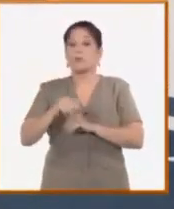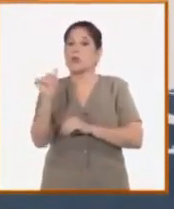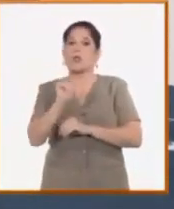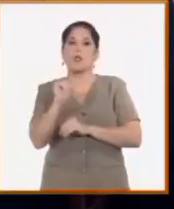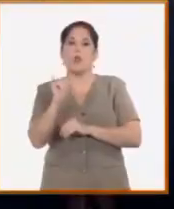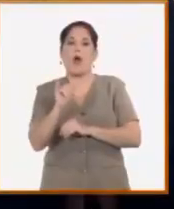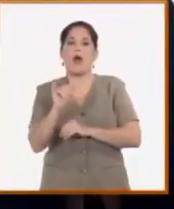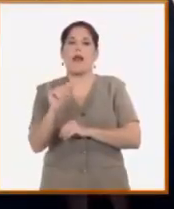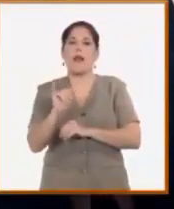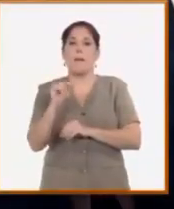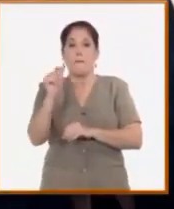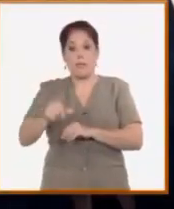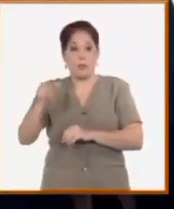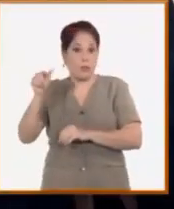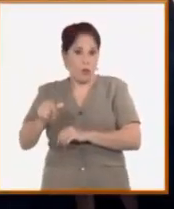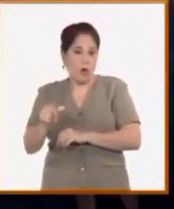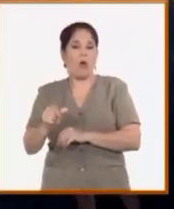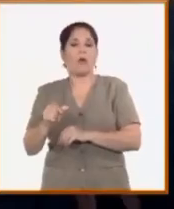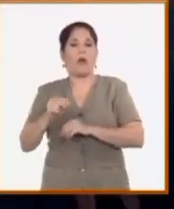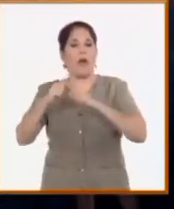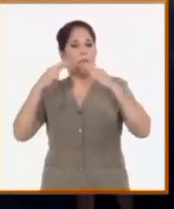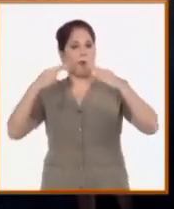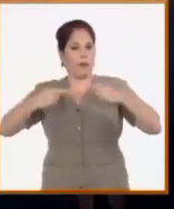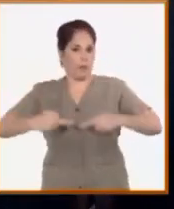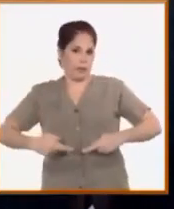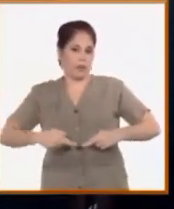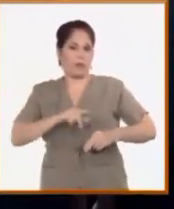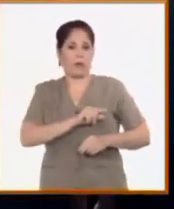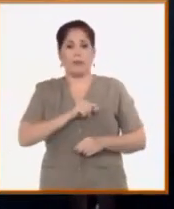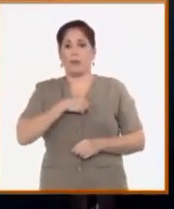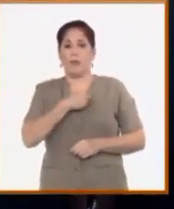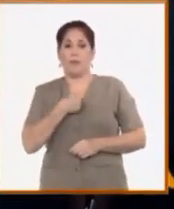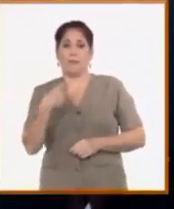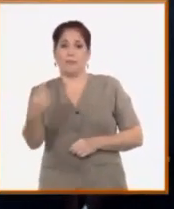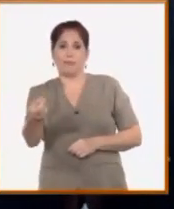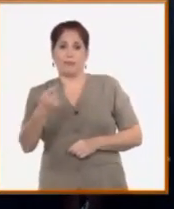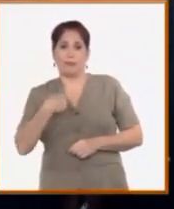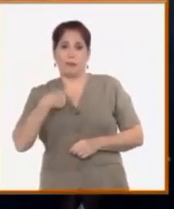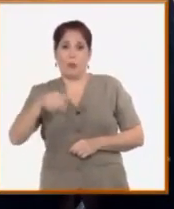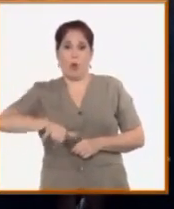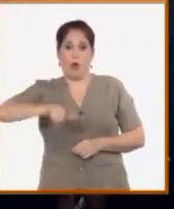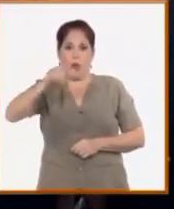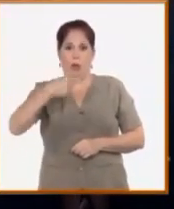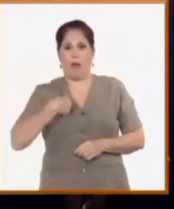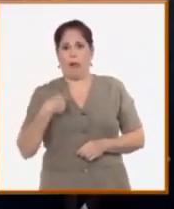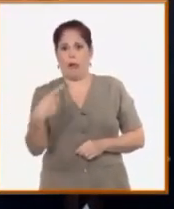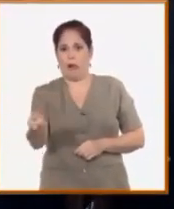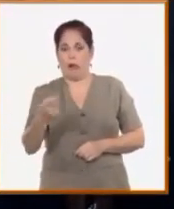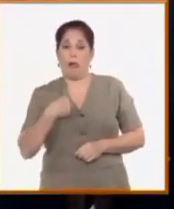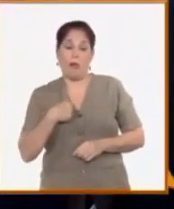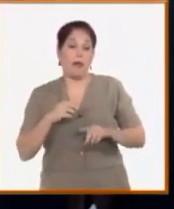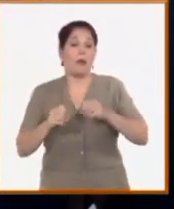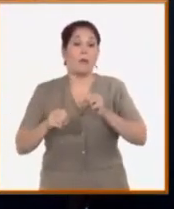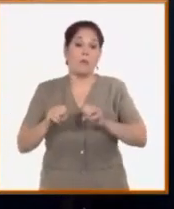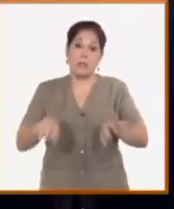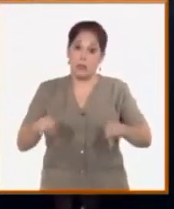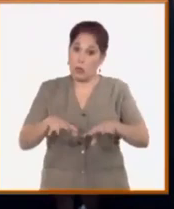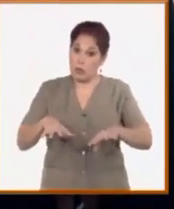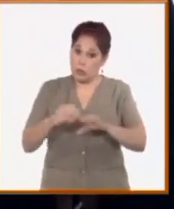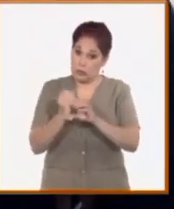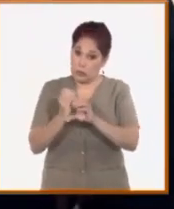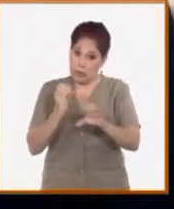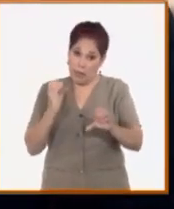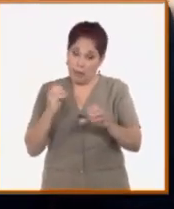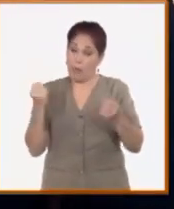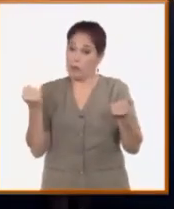que hay muchos pacientes que se rehabilitan aquí mismo en el hospital Julio Díaz, y con el problema que hay del transporte, como las